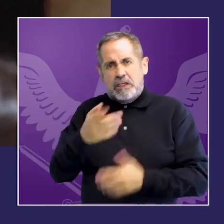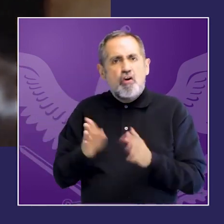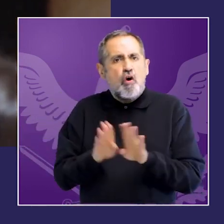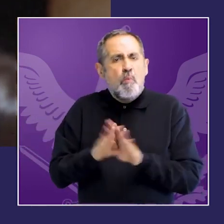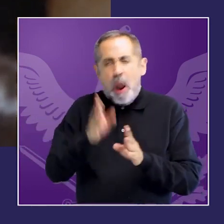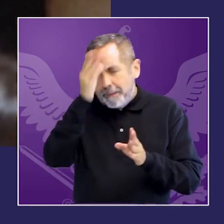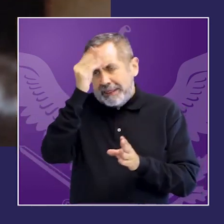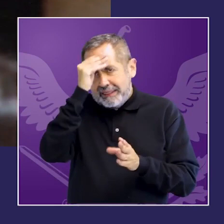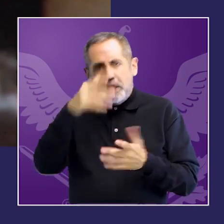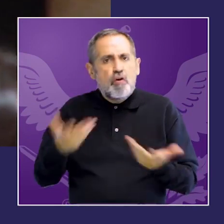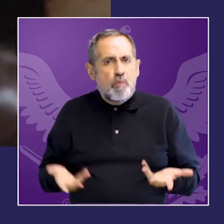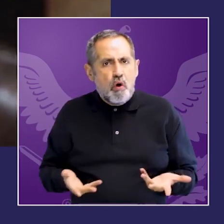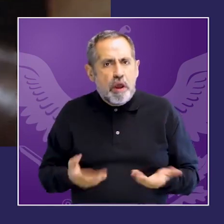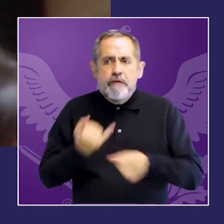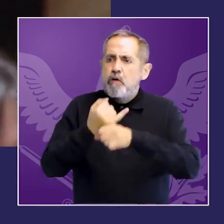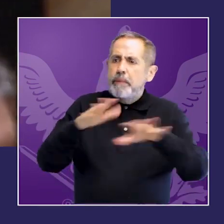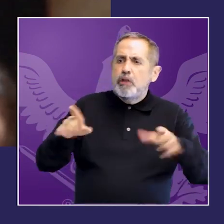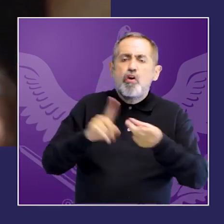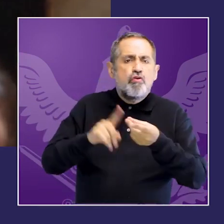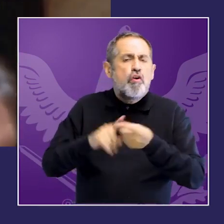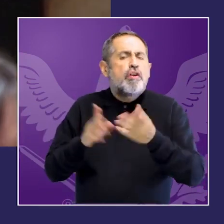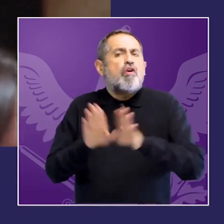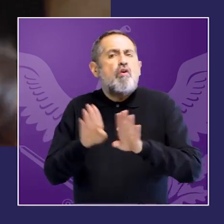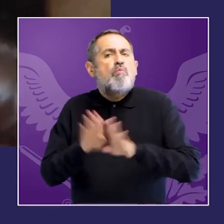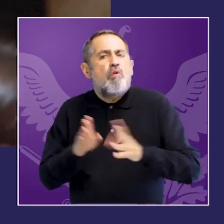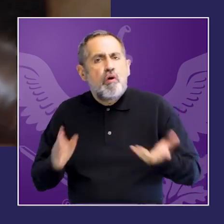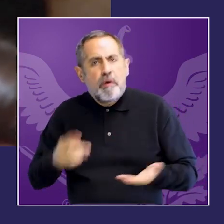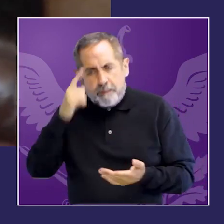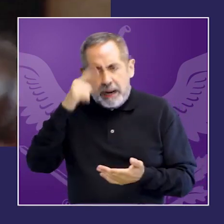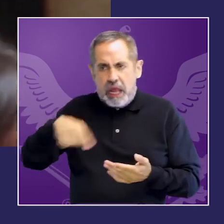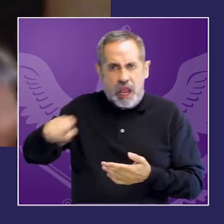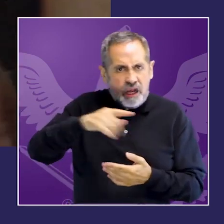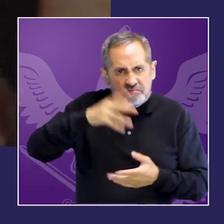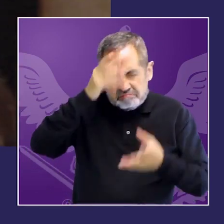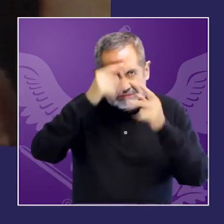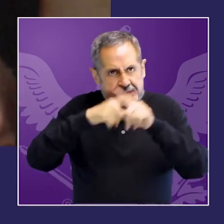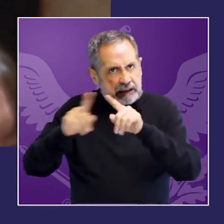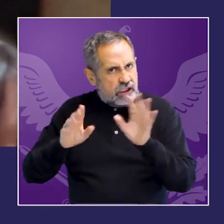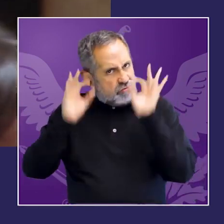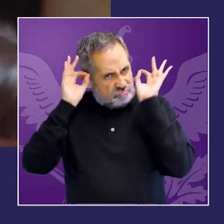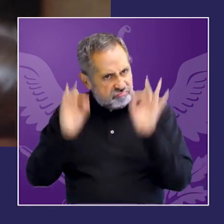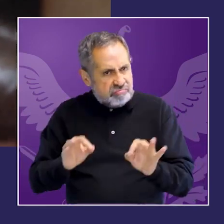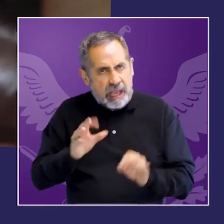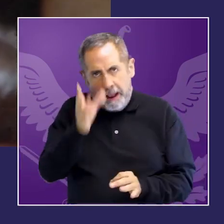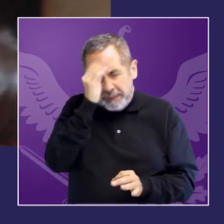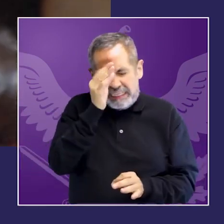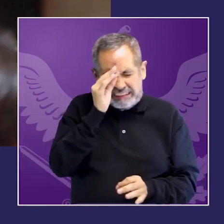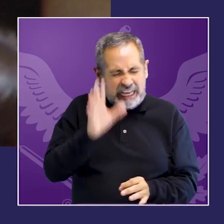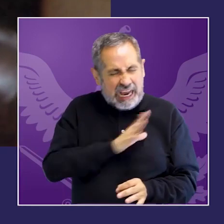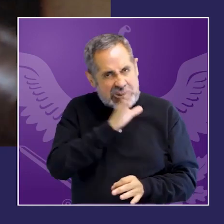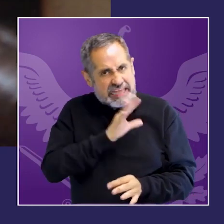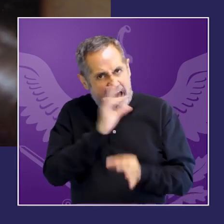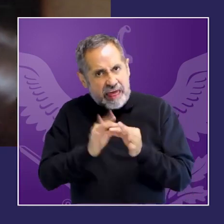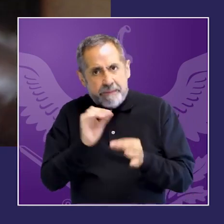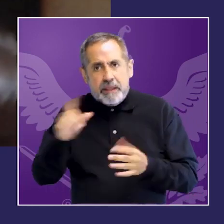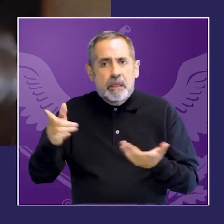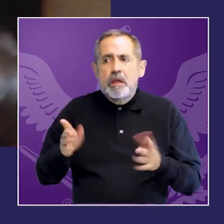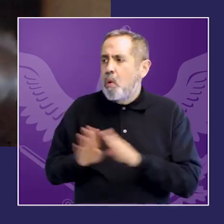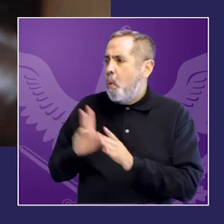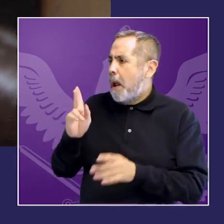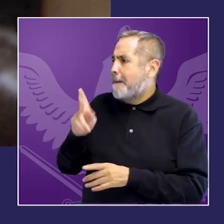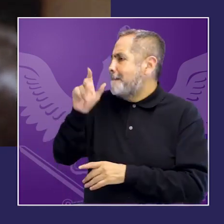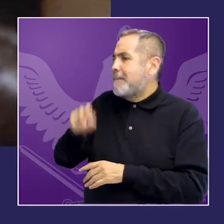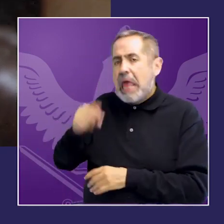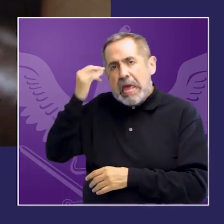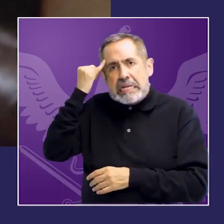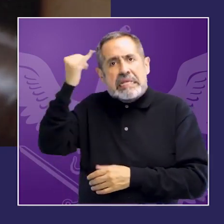disponible con esto que mencionaban de la importancia de la calidad y de la variedad de la información ¿qué estrategias se pueden implementar